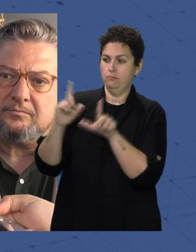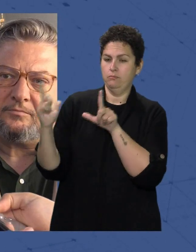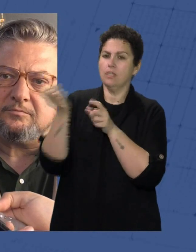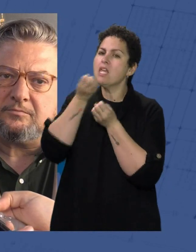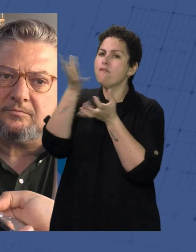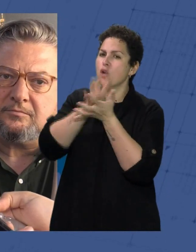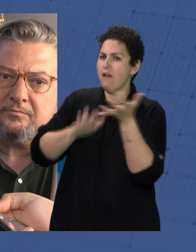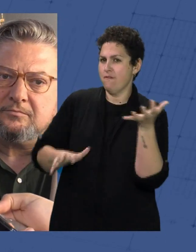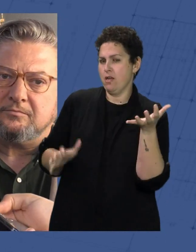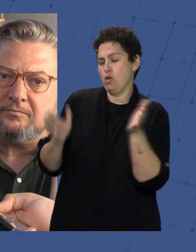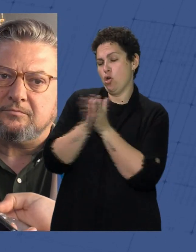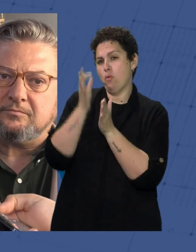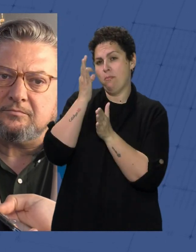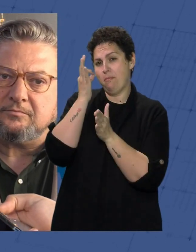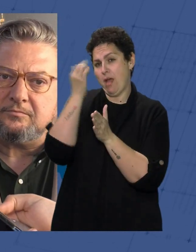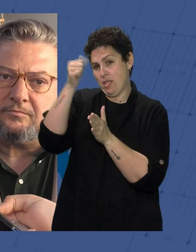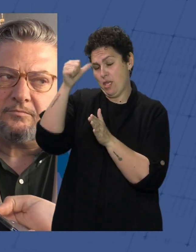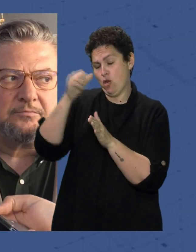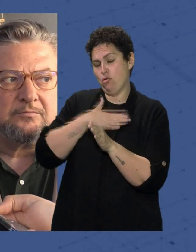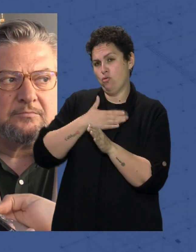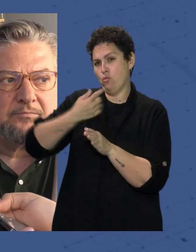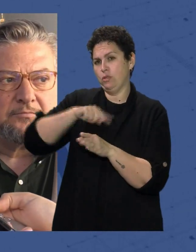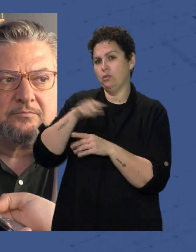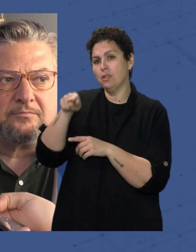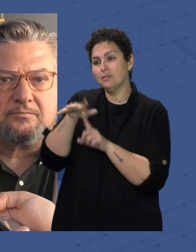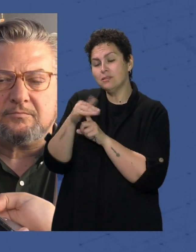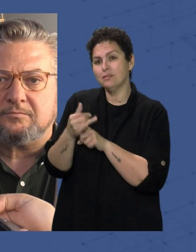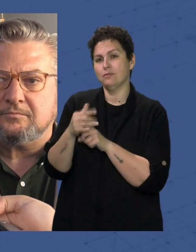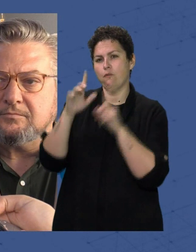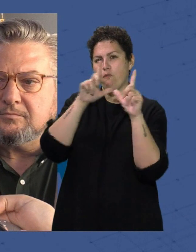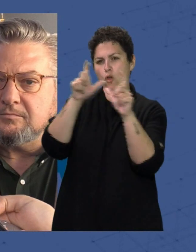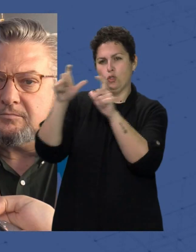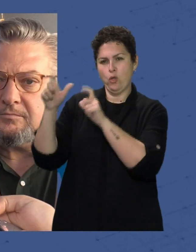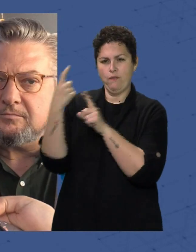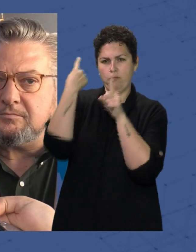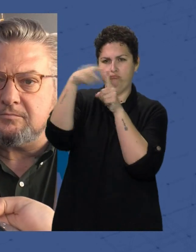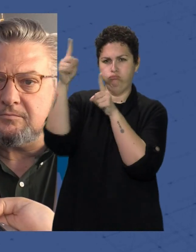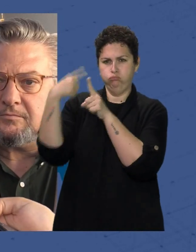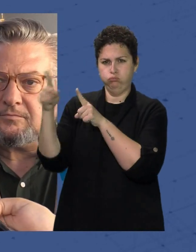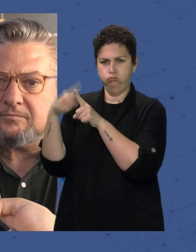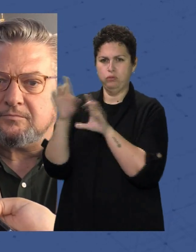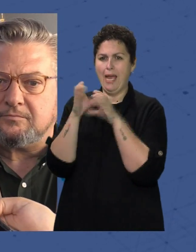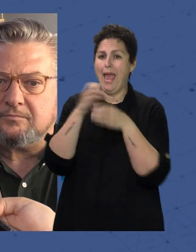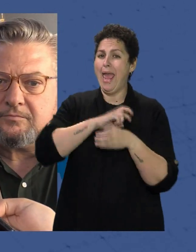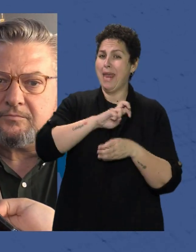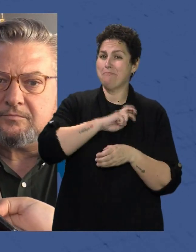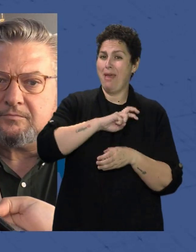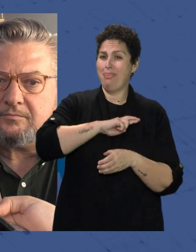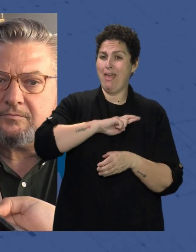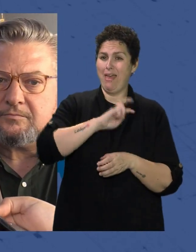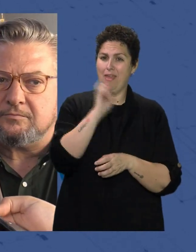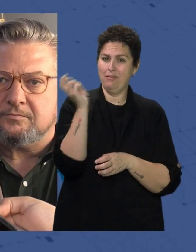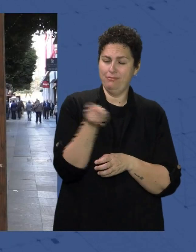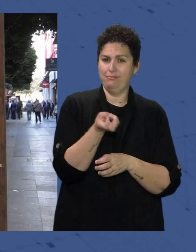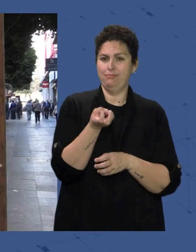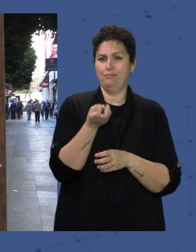hace nuestro compañero Juan Núñez Y seguidamente Podremos disfrutar De 29 fotografías De las distintas hermandades Que hay en la Semana Santa Moda